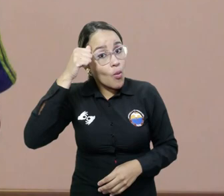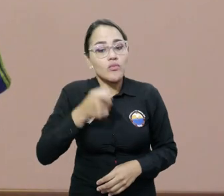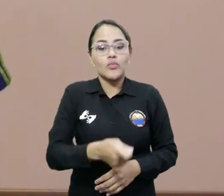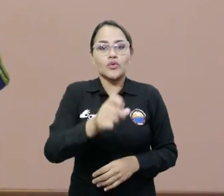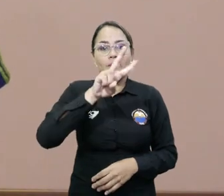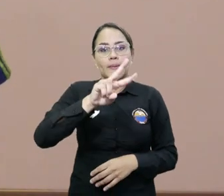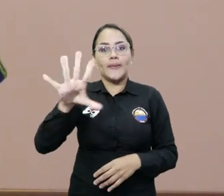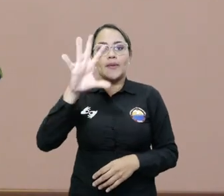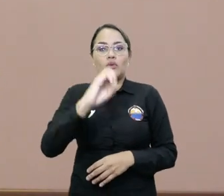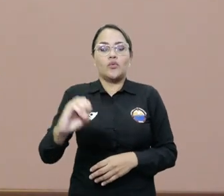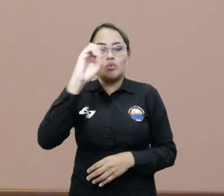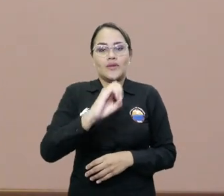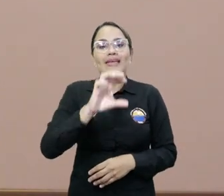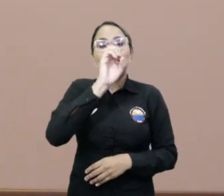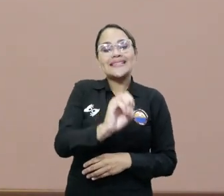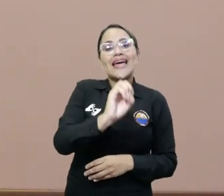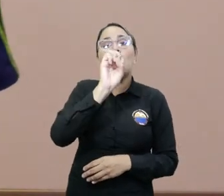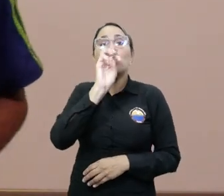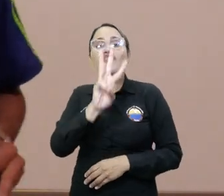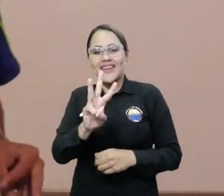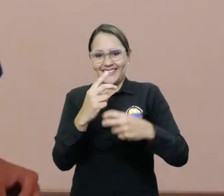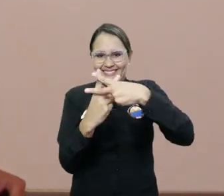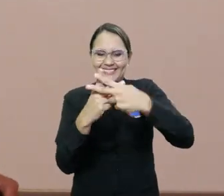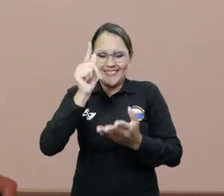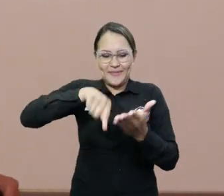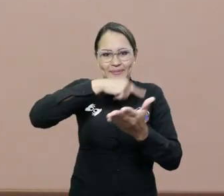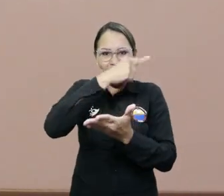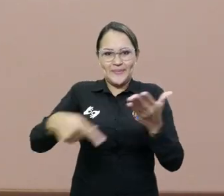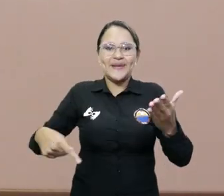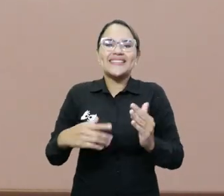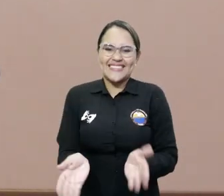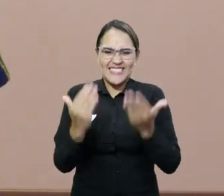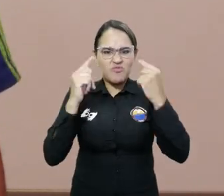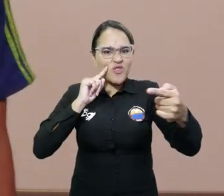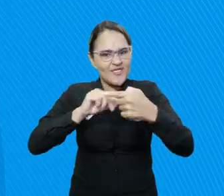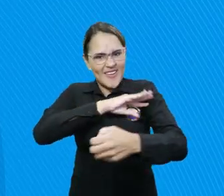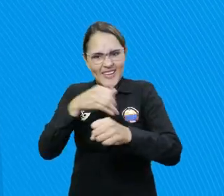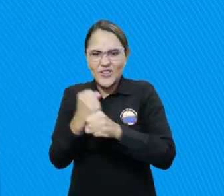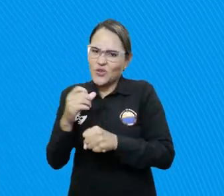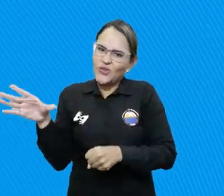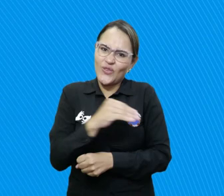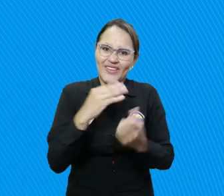25 de octubre, 03 en el Tarjetón, por la gestión que todos queremos.